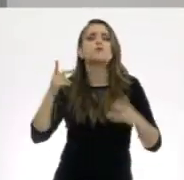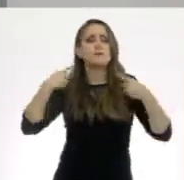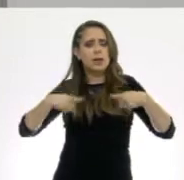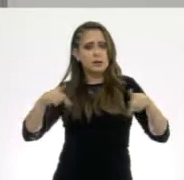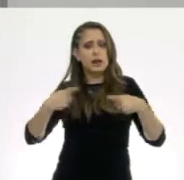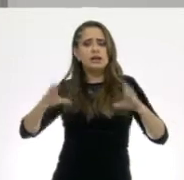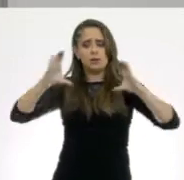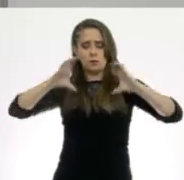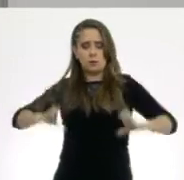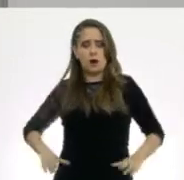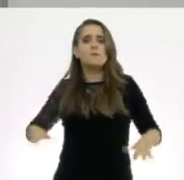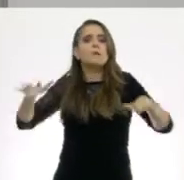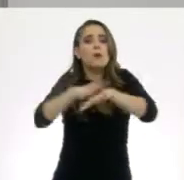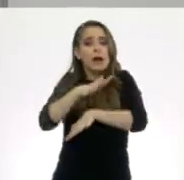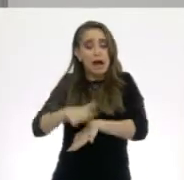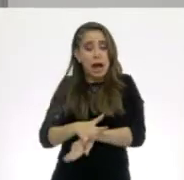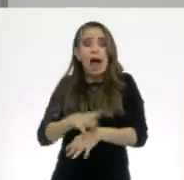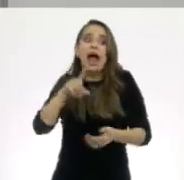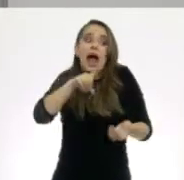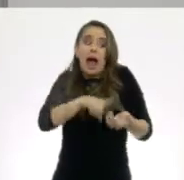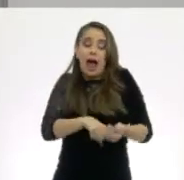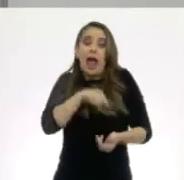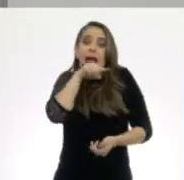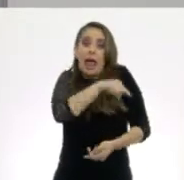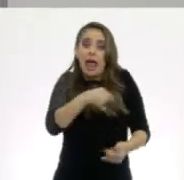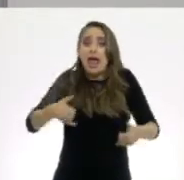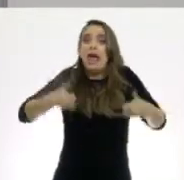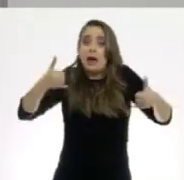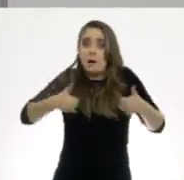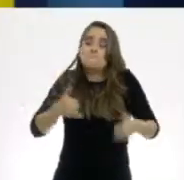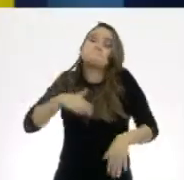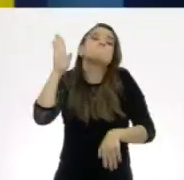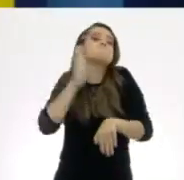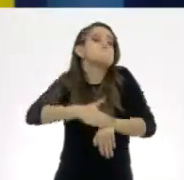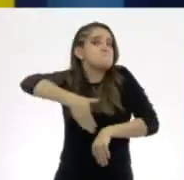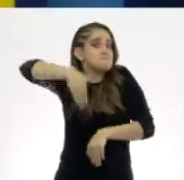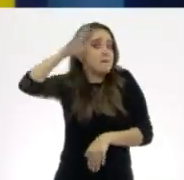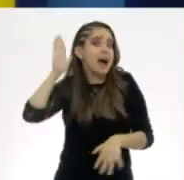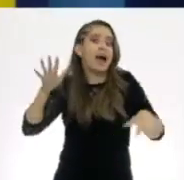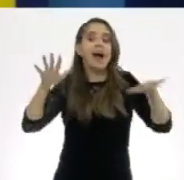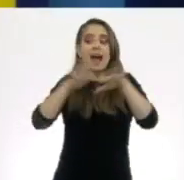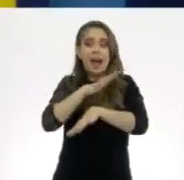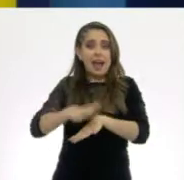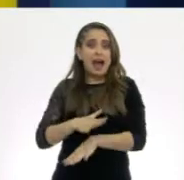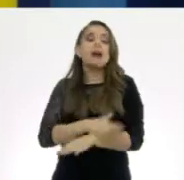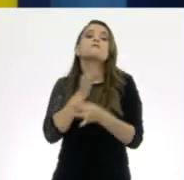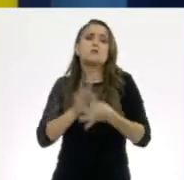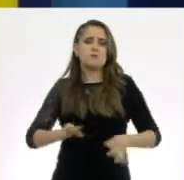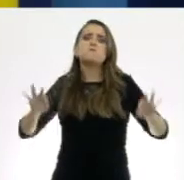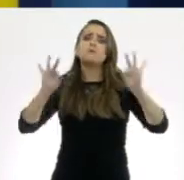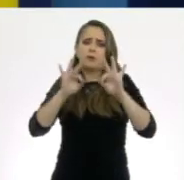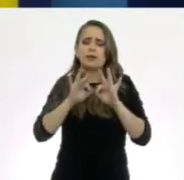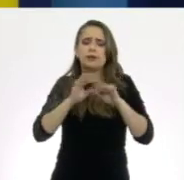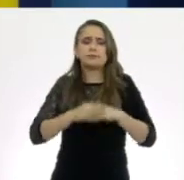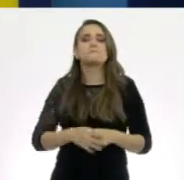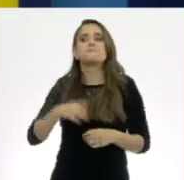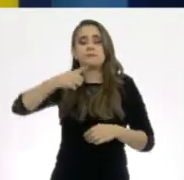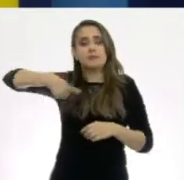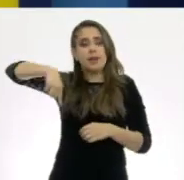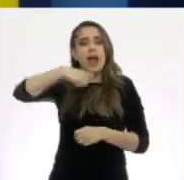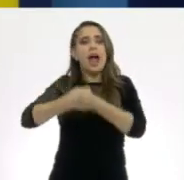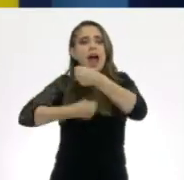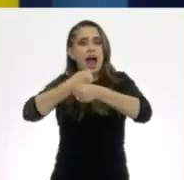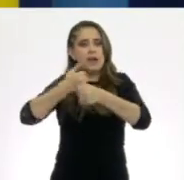pubertad hay muchos más y muy importantes. Así es. Las niñas y los niños de tu edad tienen